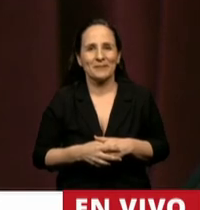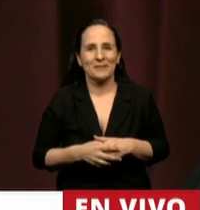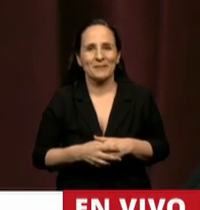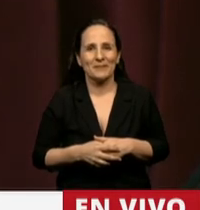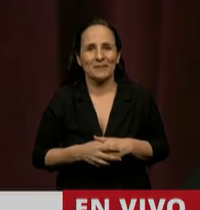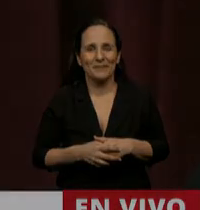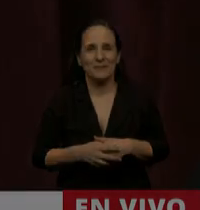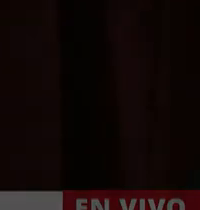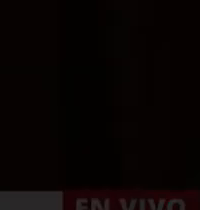gracias diputado